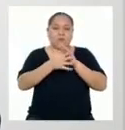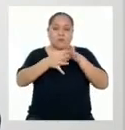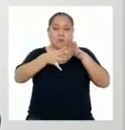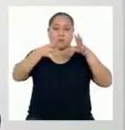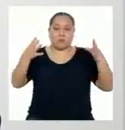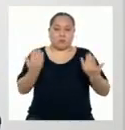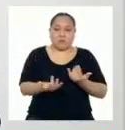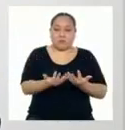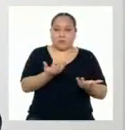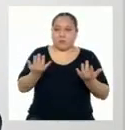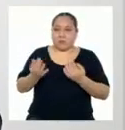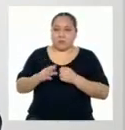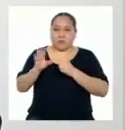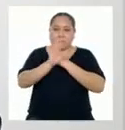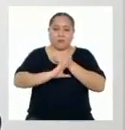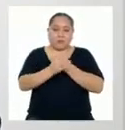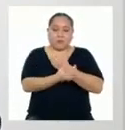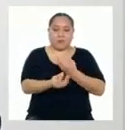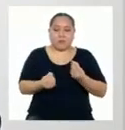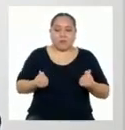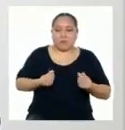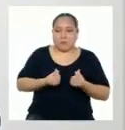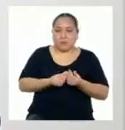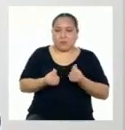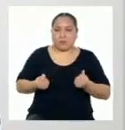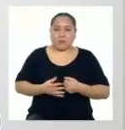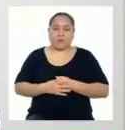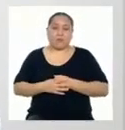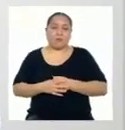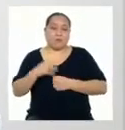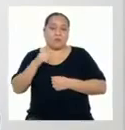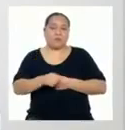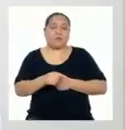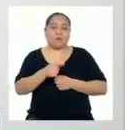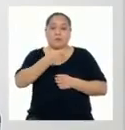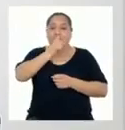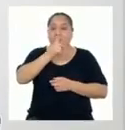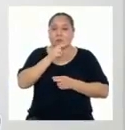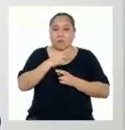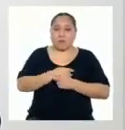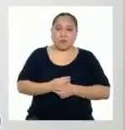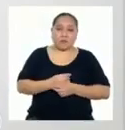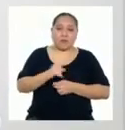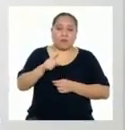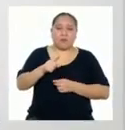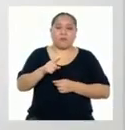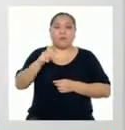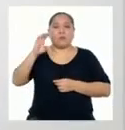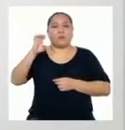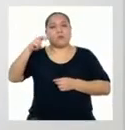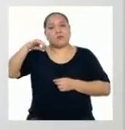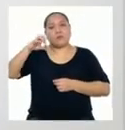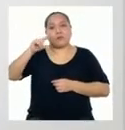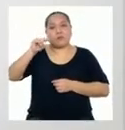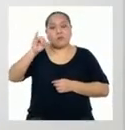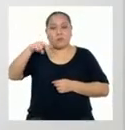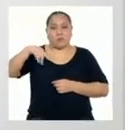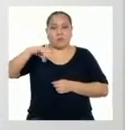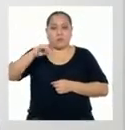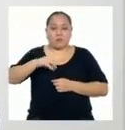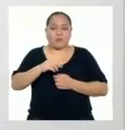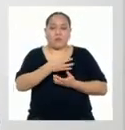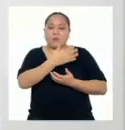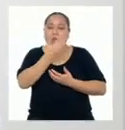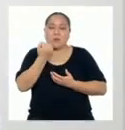Proteger la tierra Los recursos hídricos Y aumentar la producción La energía nuclear Busca mejorar Las condiciones De la producción